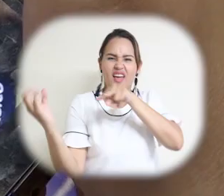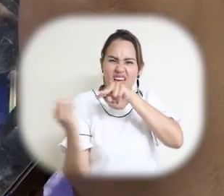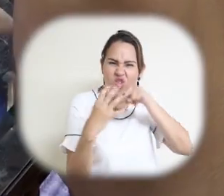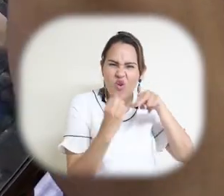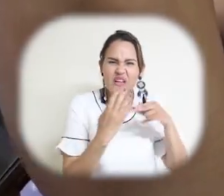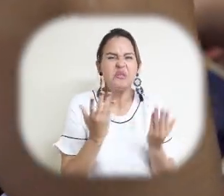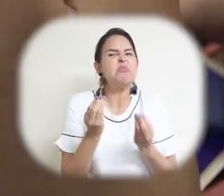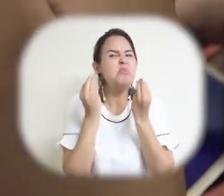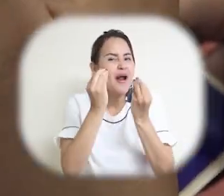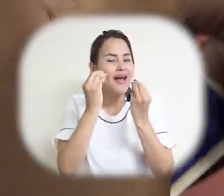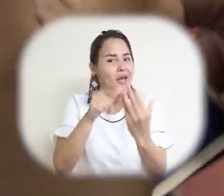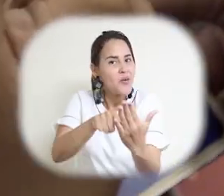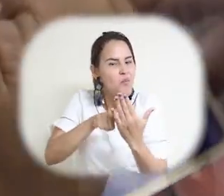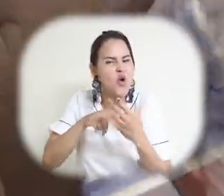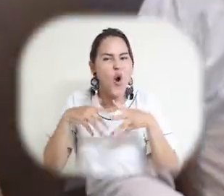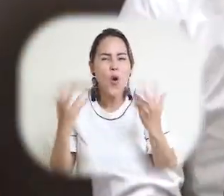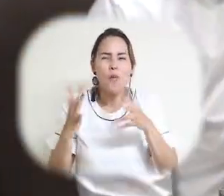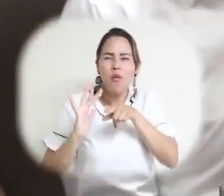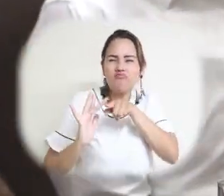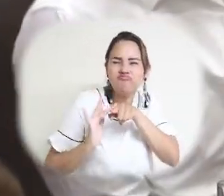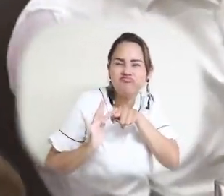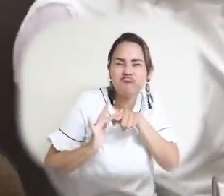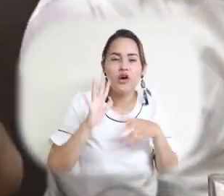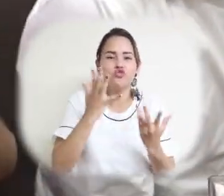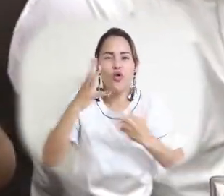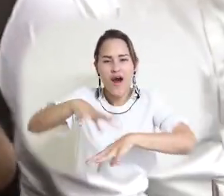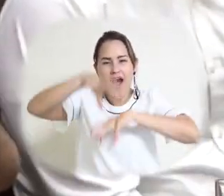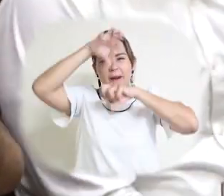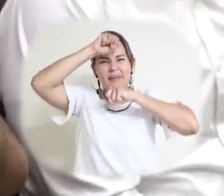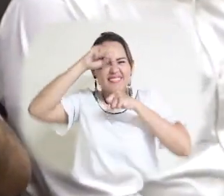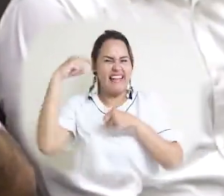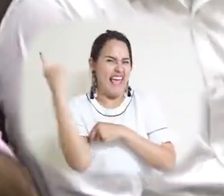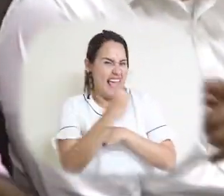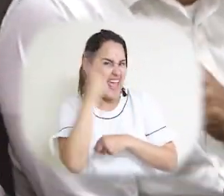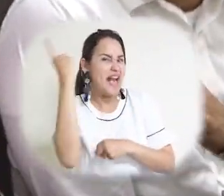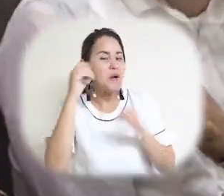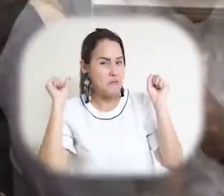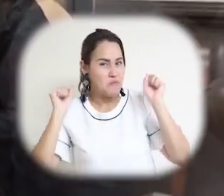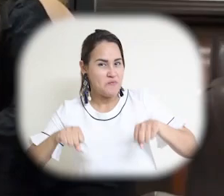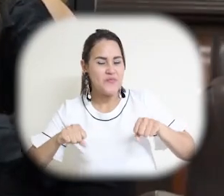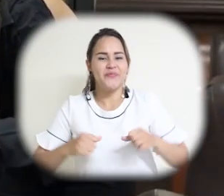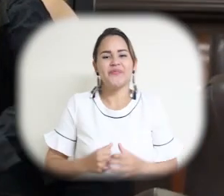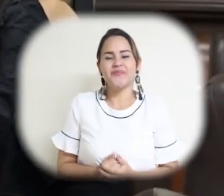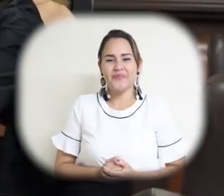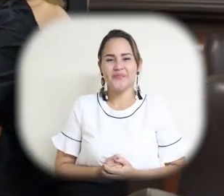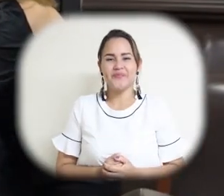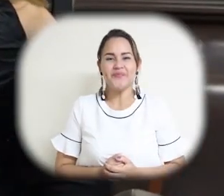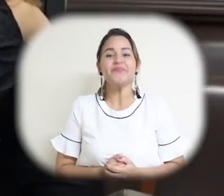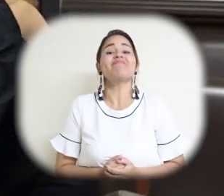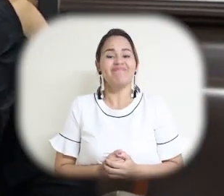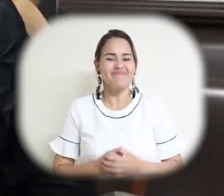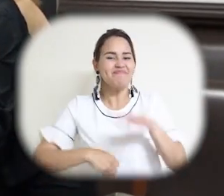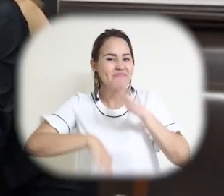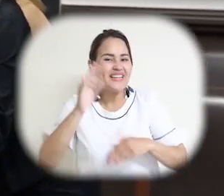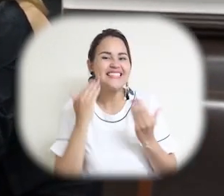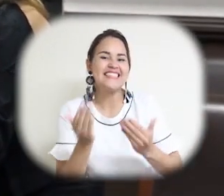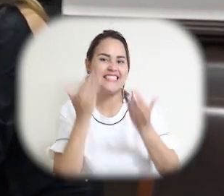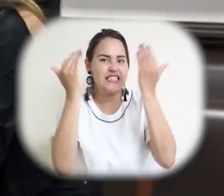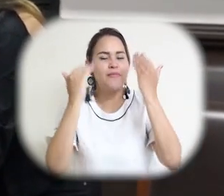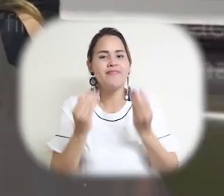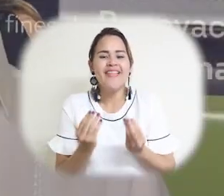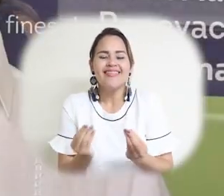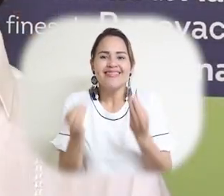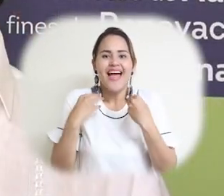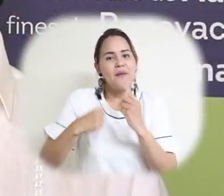ideales en el campo de la educación para mejorar sustancialmente el proceso de aprendizaje en distintas áreas del saber. También es un paso